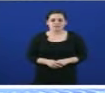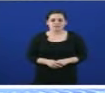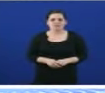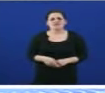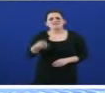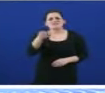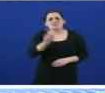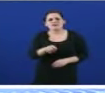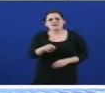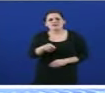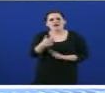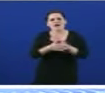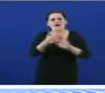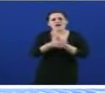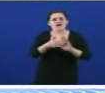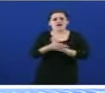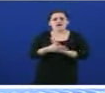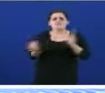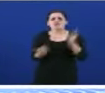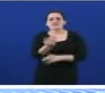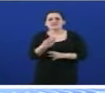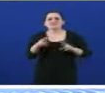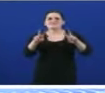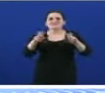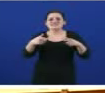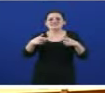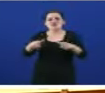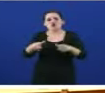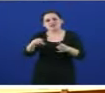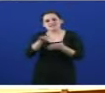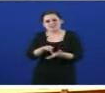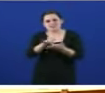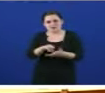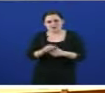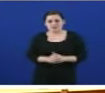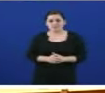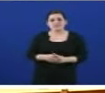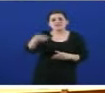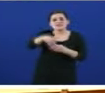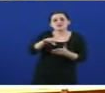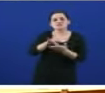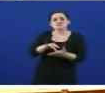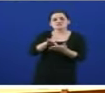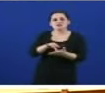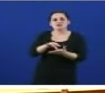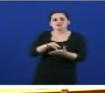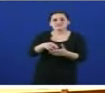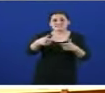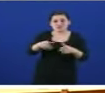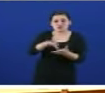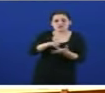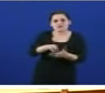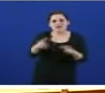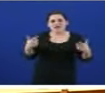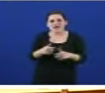Falou tamén pola mañán do sector servizos. Mire, a cifra de negocios do sector servizos no último ano experimentou unha